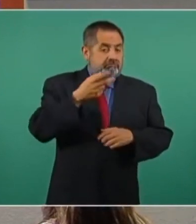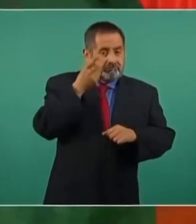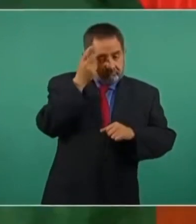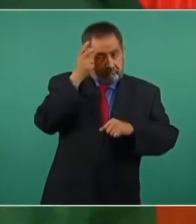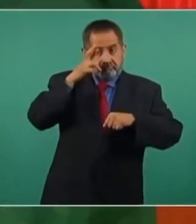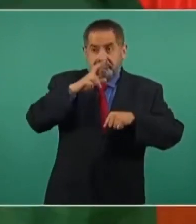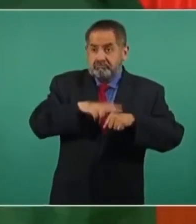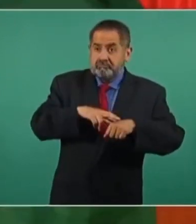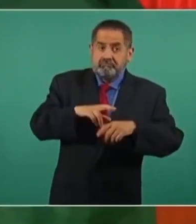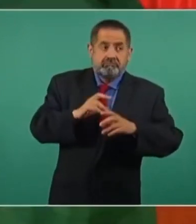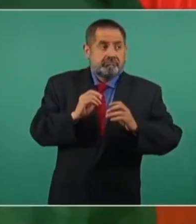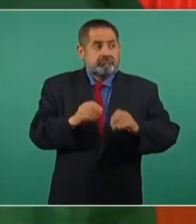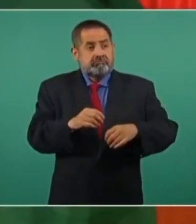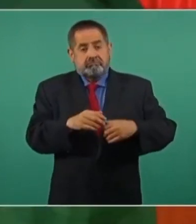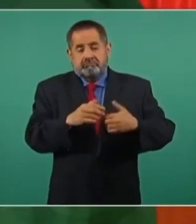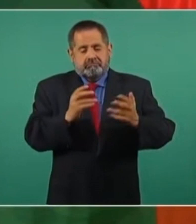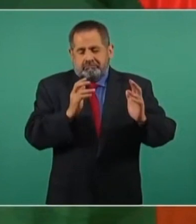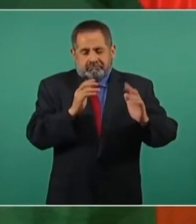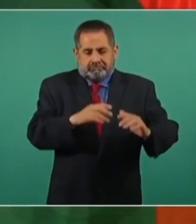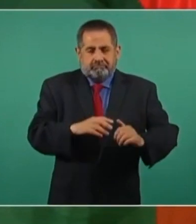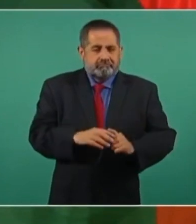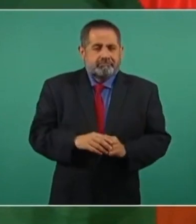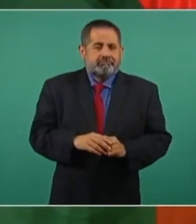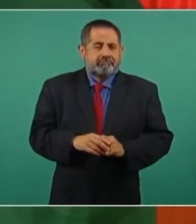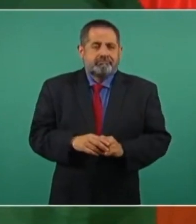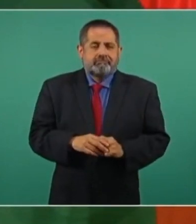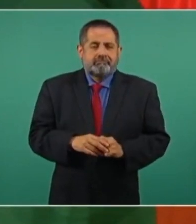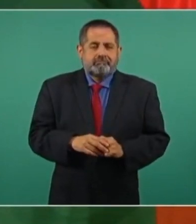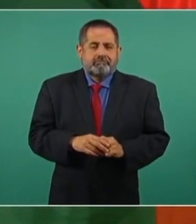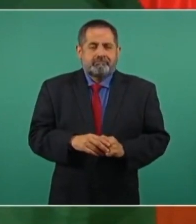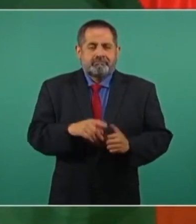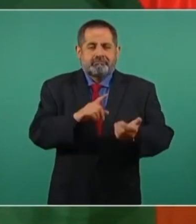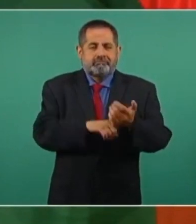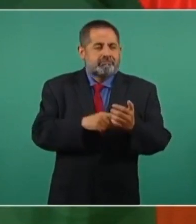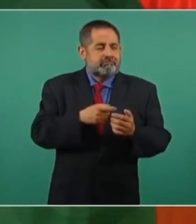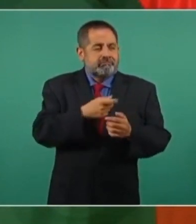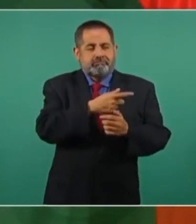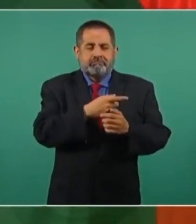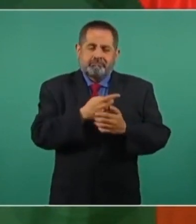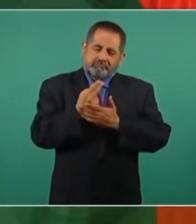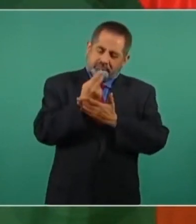los moneros,